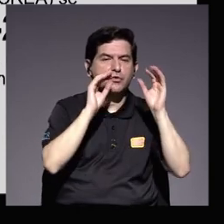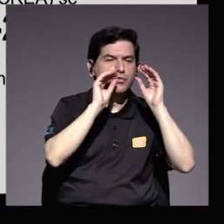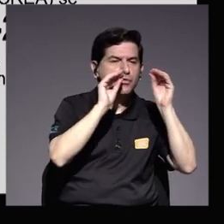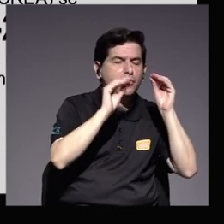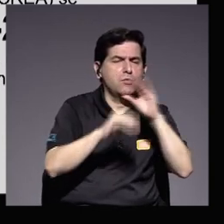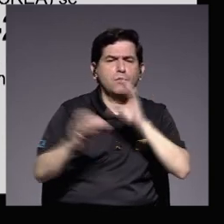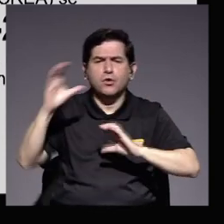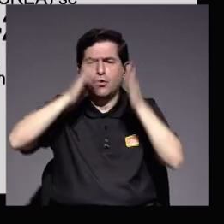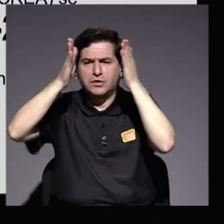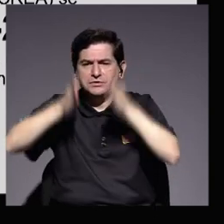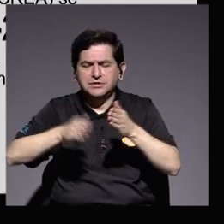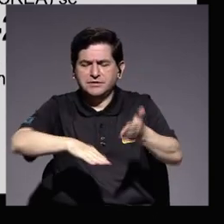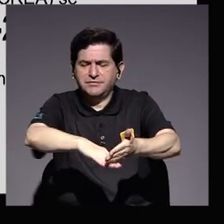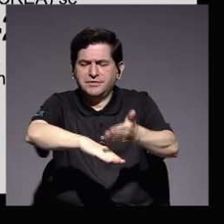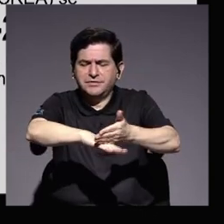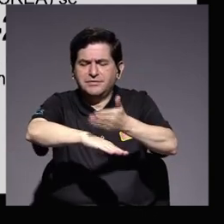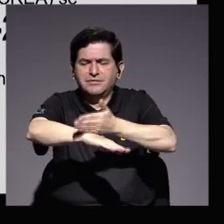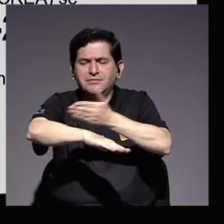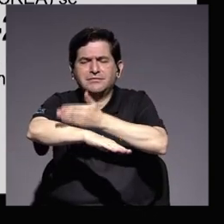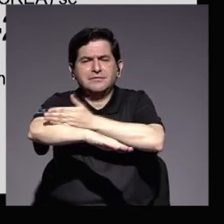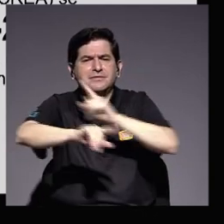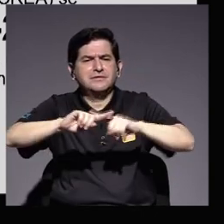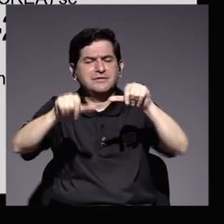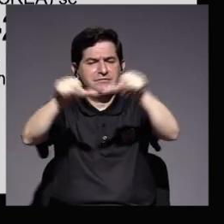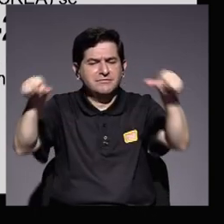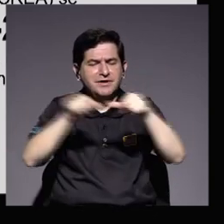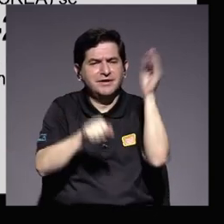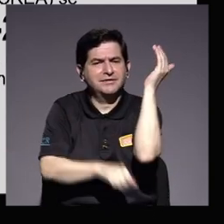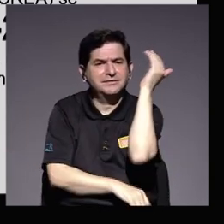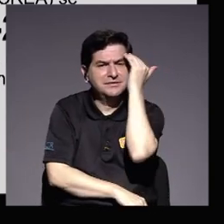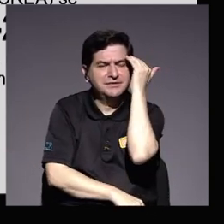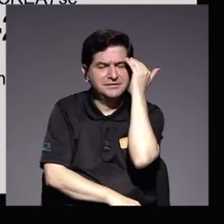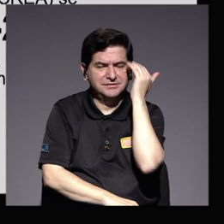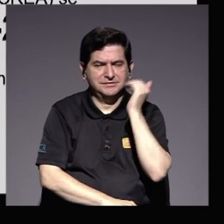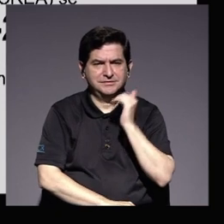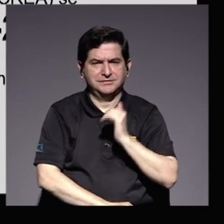científicos que permiten avanzar en las diferentes áreas del conocimiento.